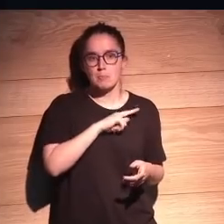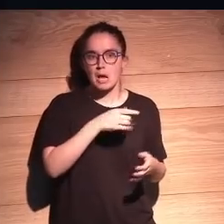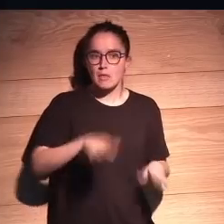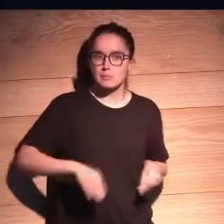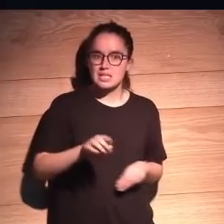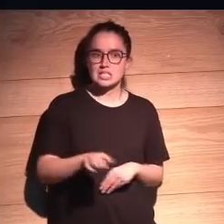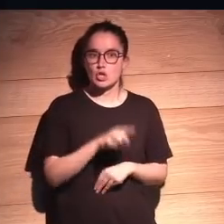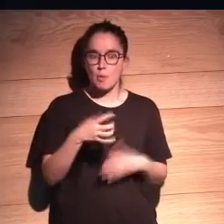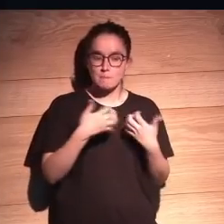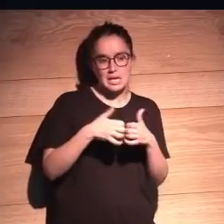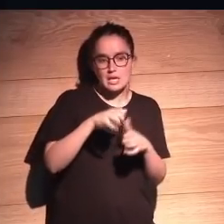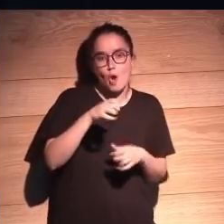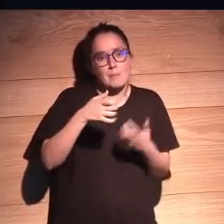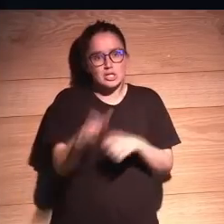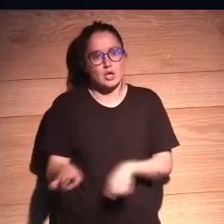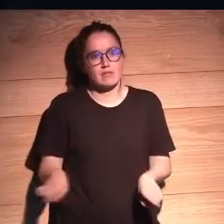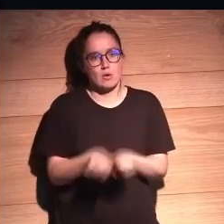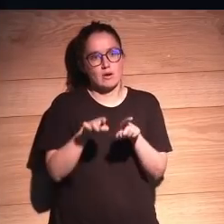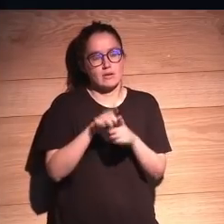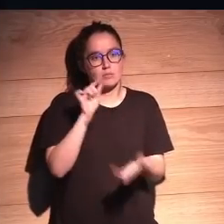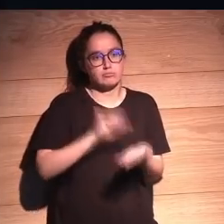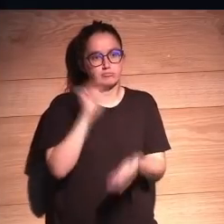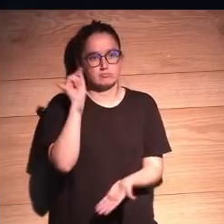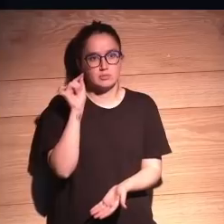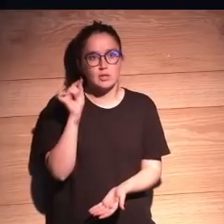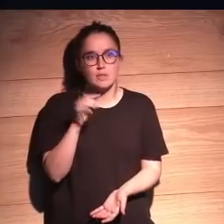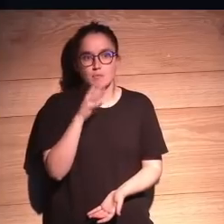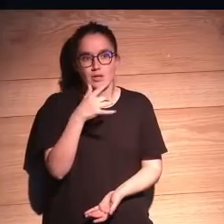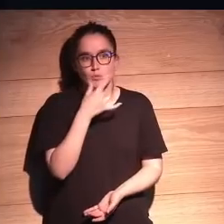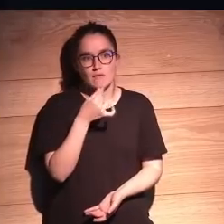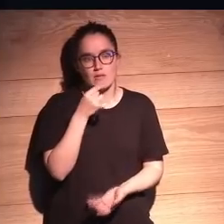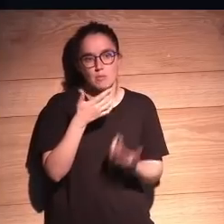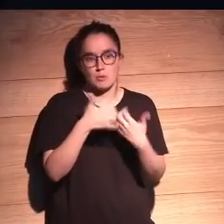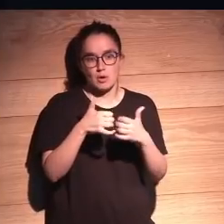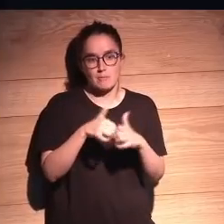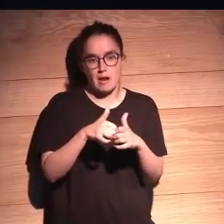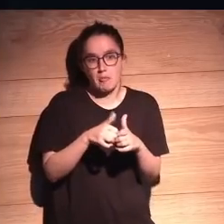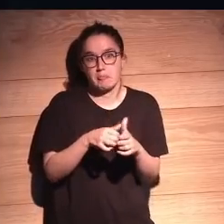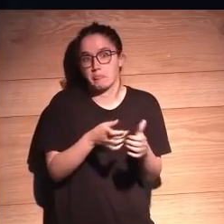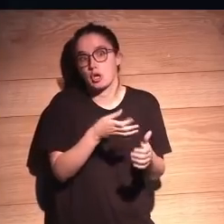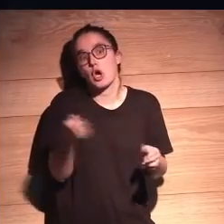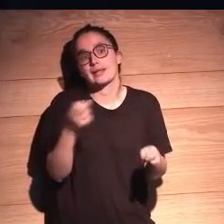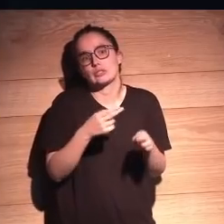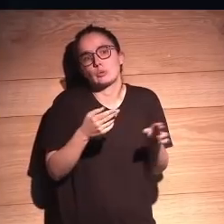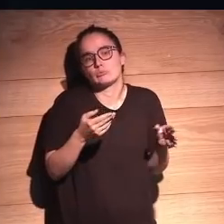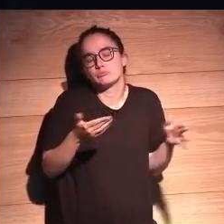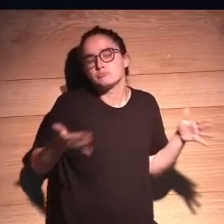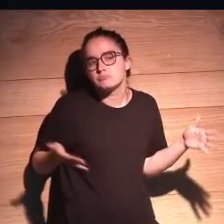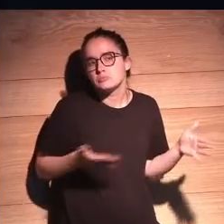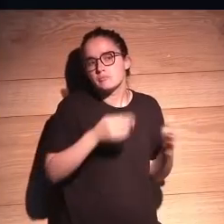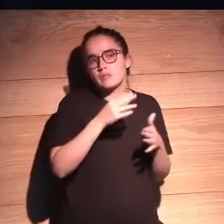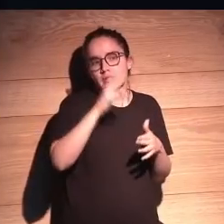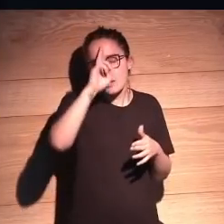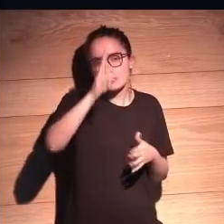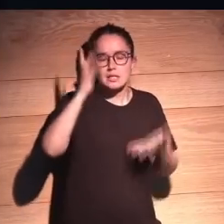aceptable o no o la máquina o lo que sea y ese se pasa enseguida porque es muy fácil programar que seas políticamente correcto hay que